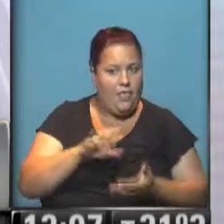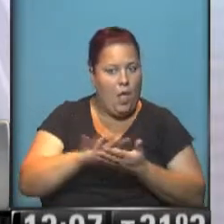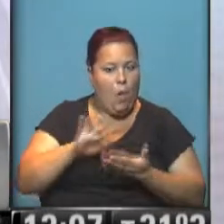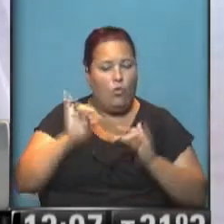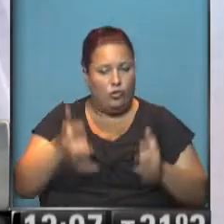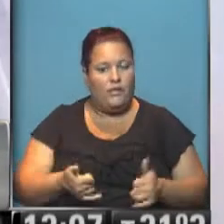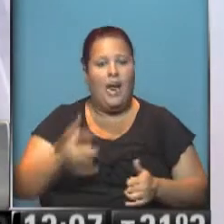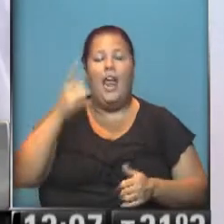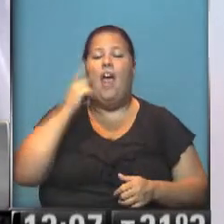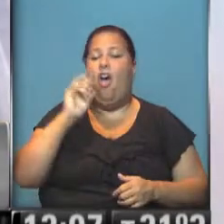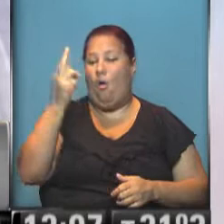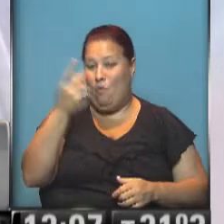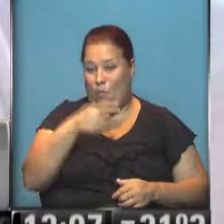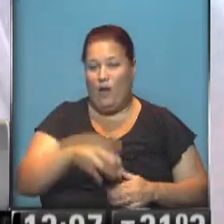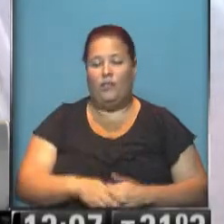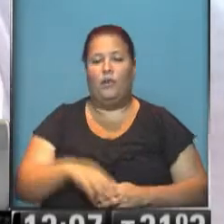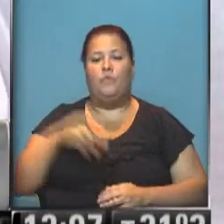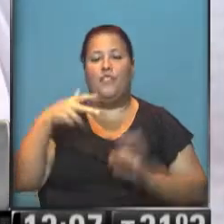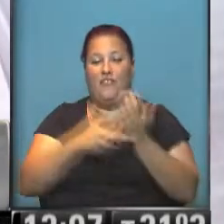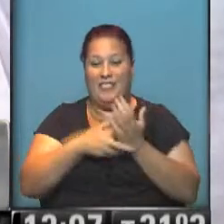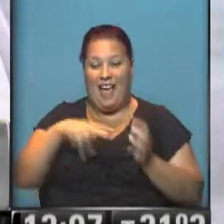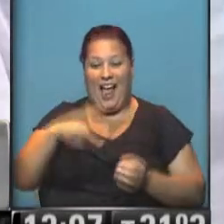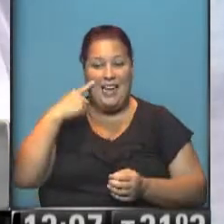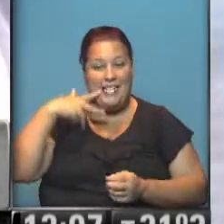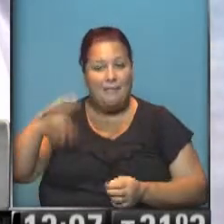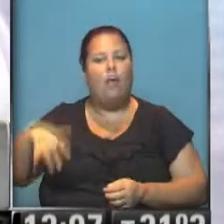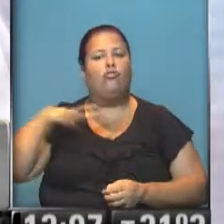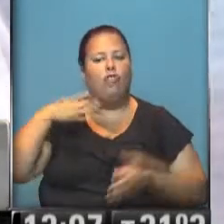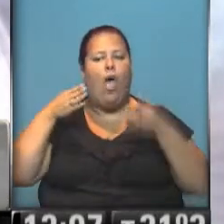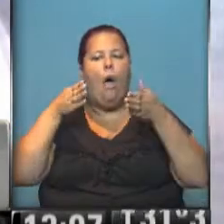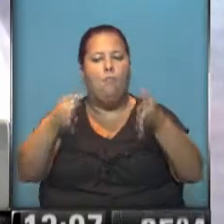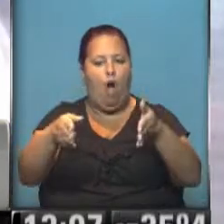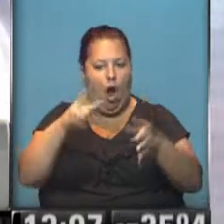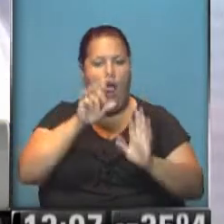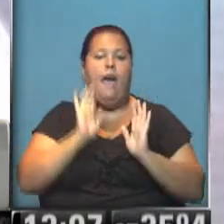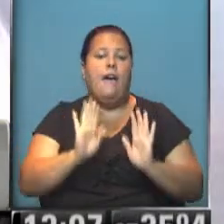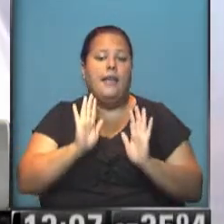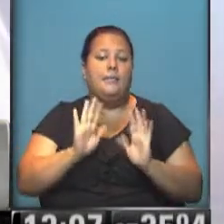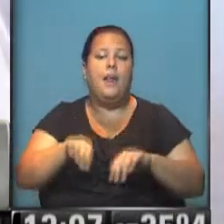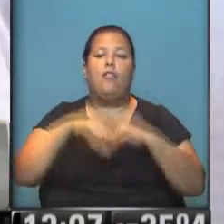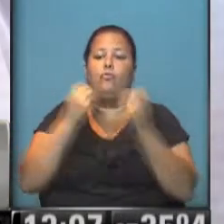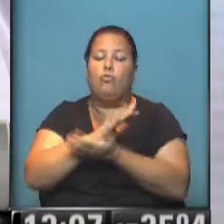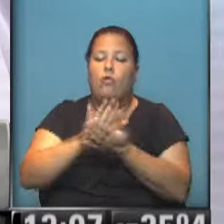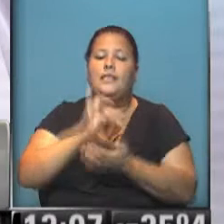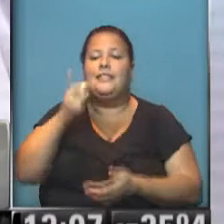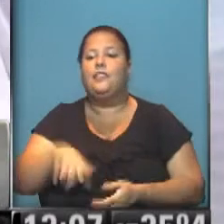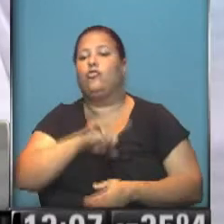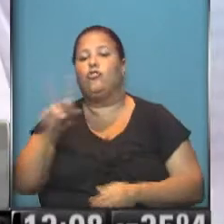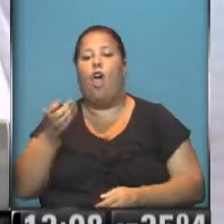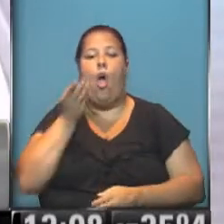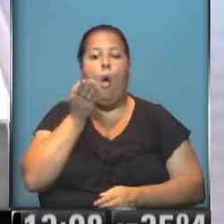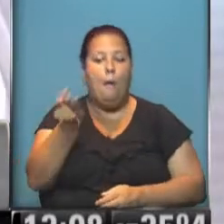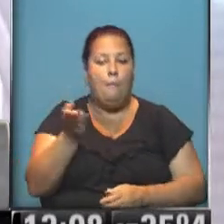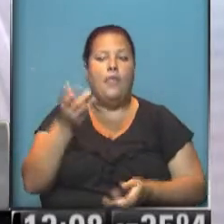el cuerpo del fiscal todavía está en la morgue esperando que se resuelva si hay o no un pedido